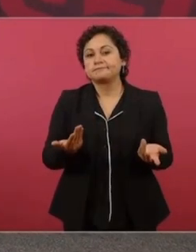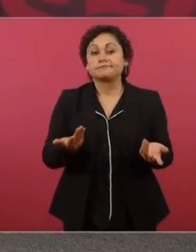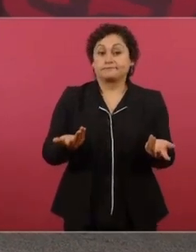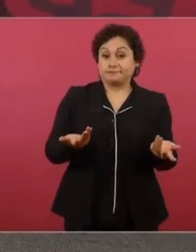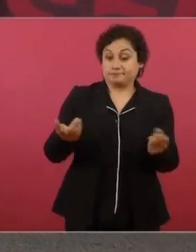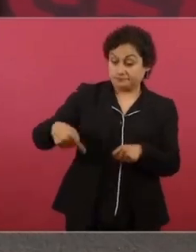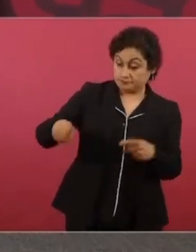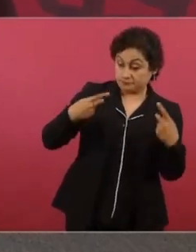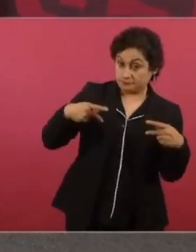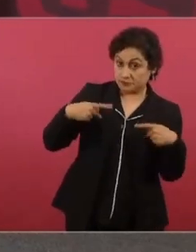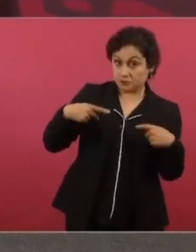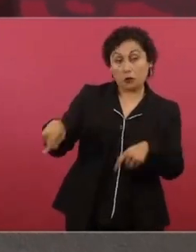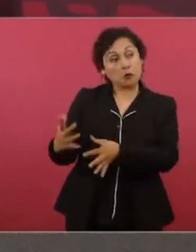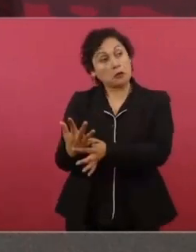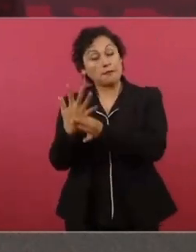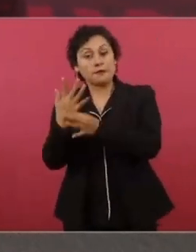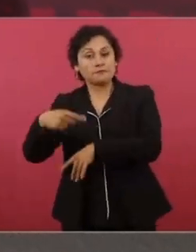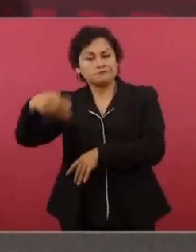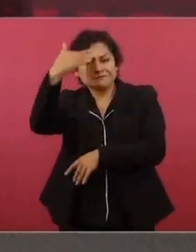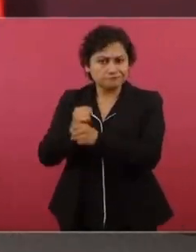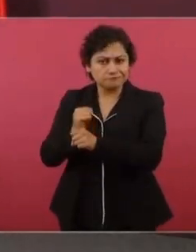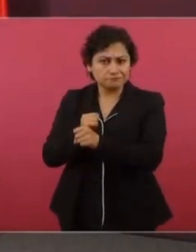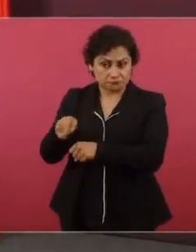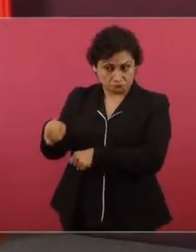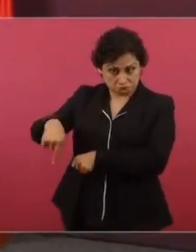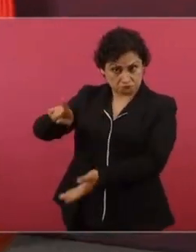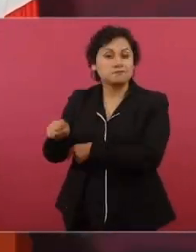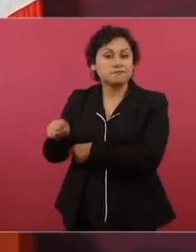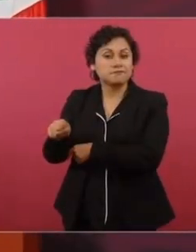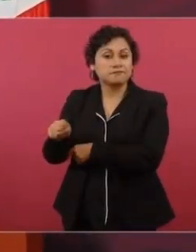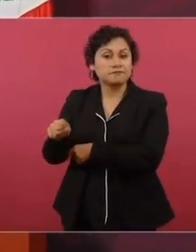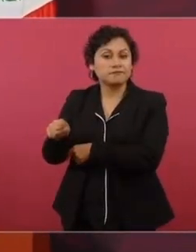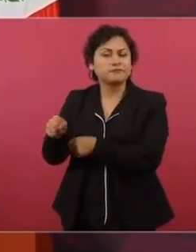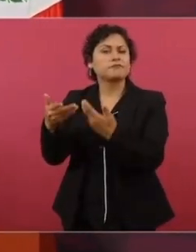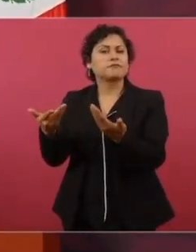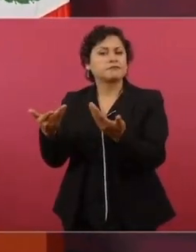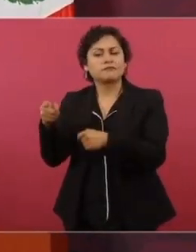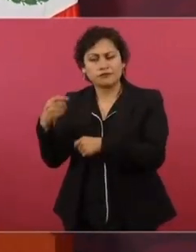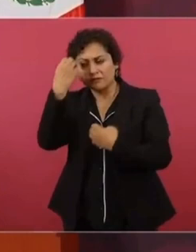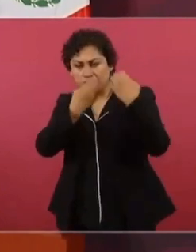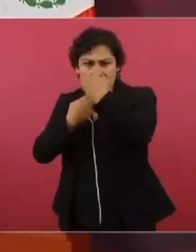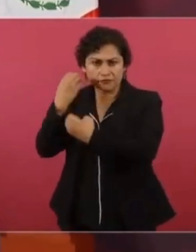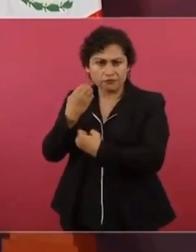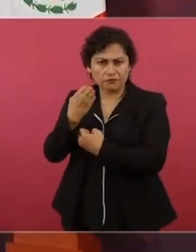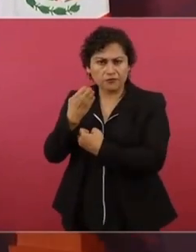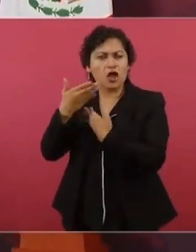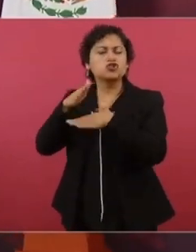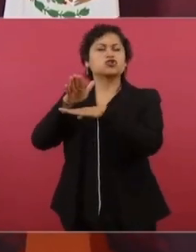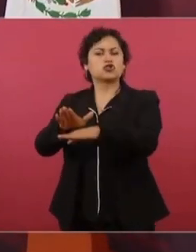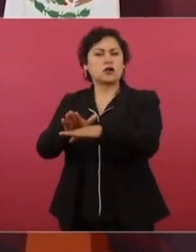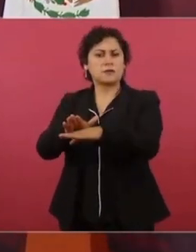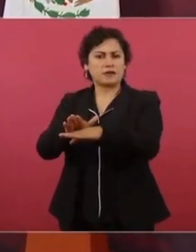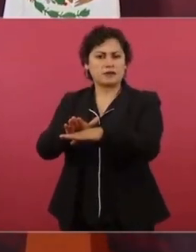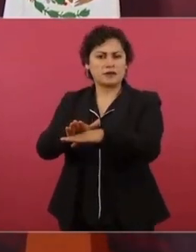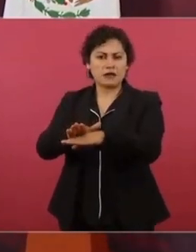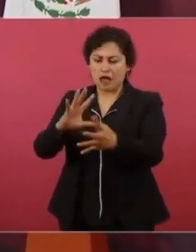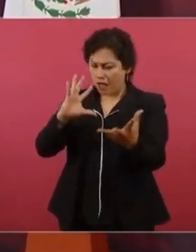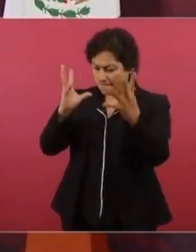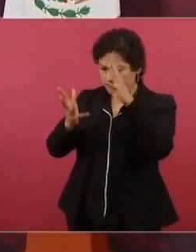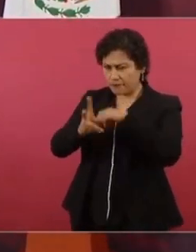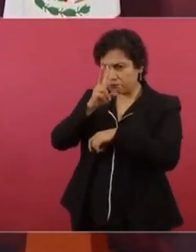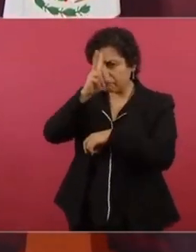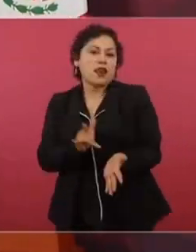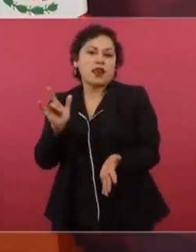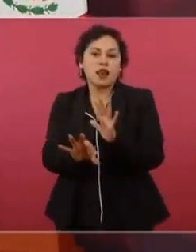expertos, los aviondos de Televisa, de tercer grado, hacen un análisis del por qué de tanta violencia